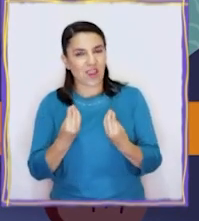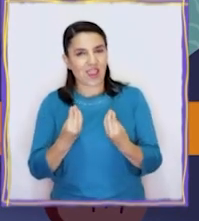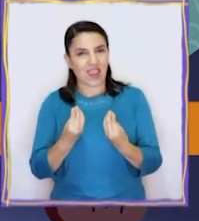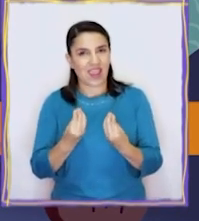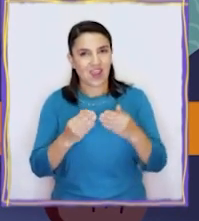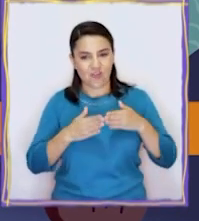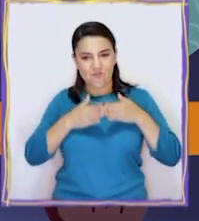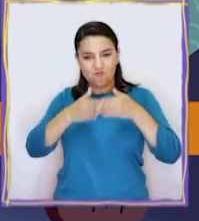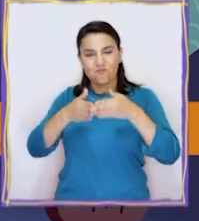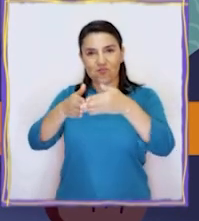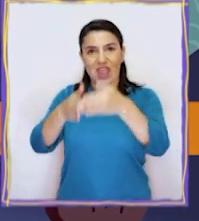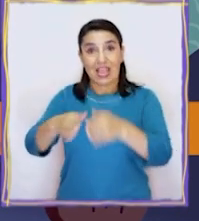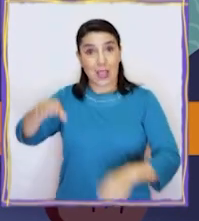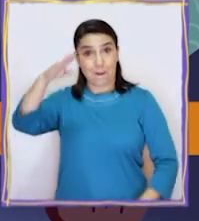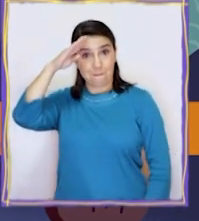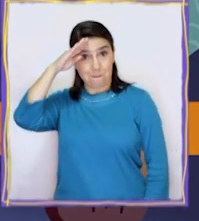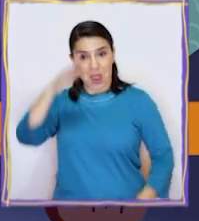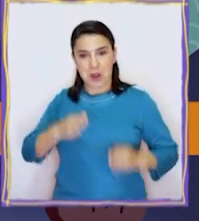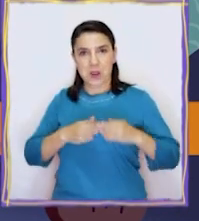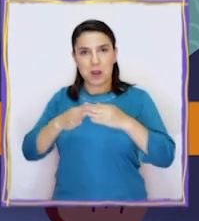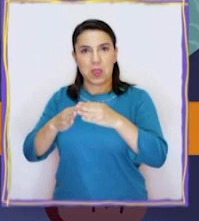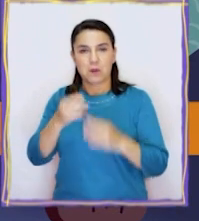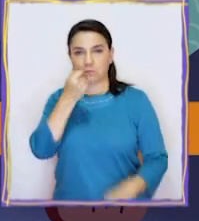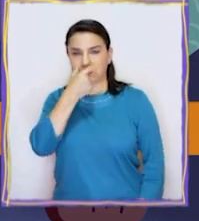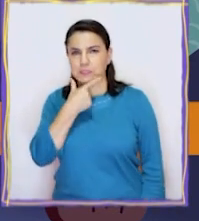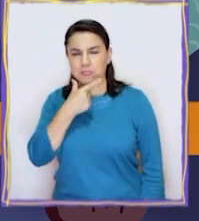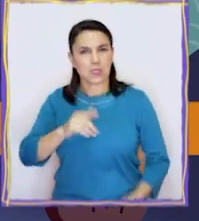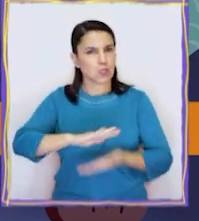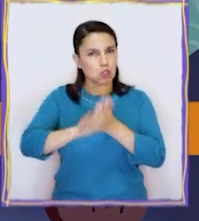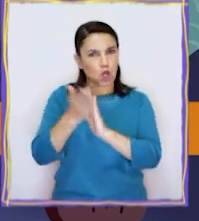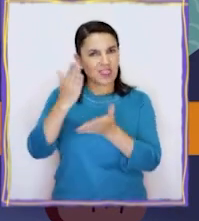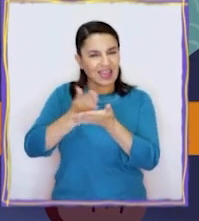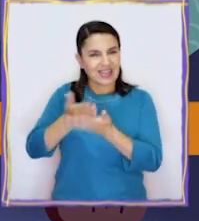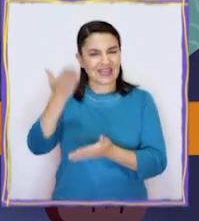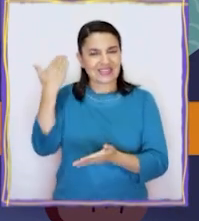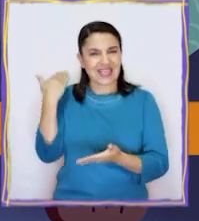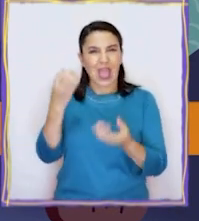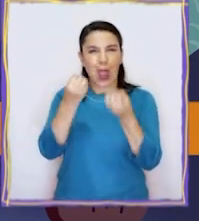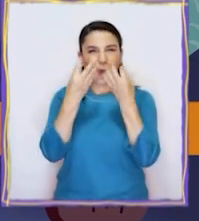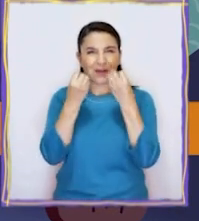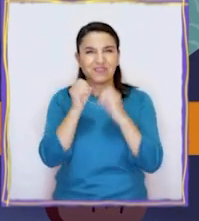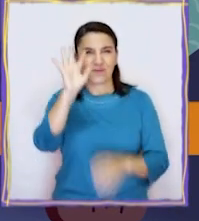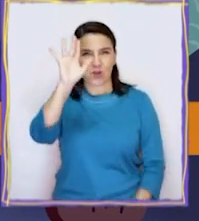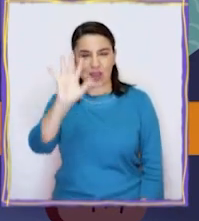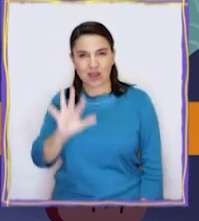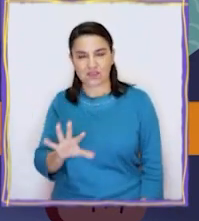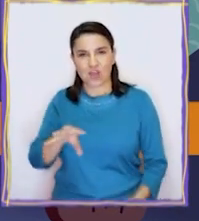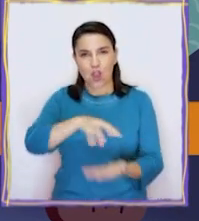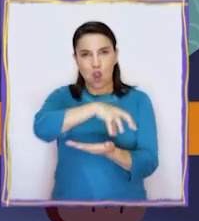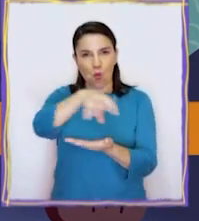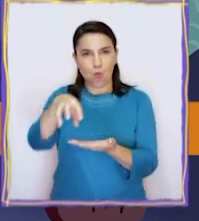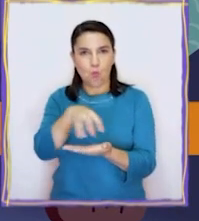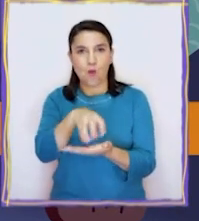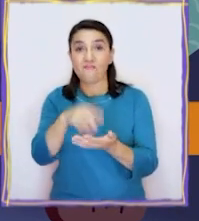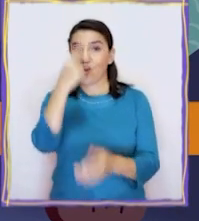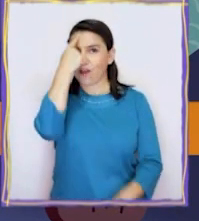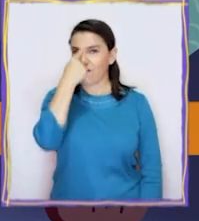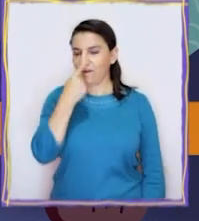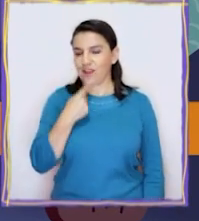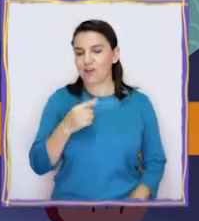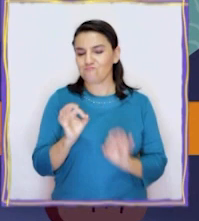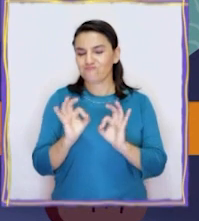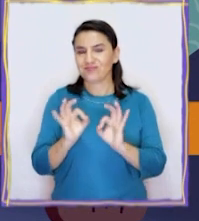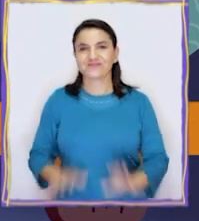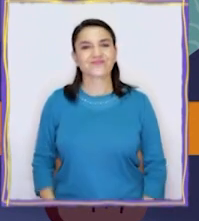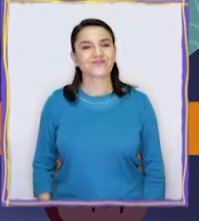ese viaje con el marinero Chester! Durante todos esos capítulos, aprendimos las características de este gran pueblo, los griegos, por